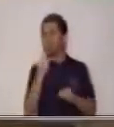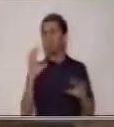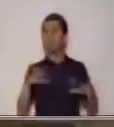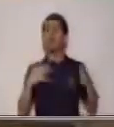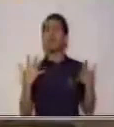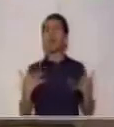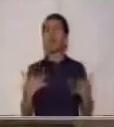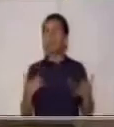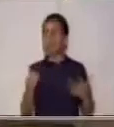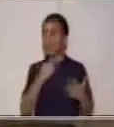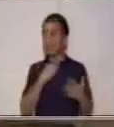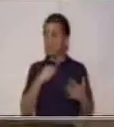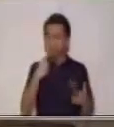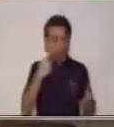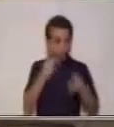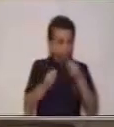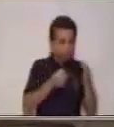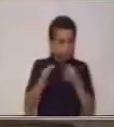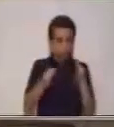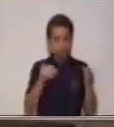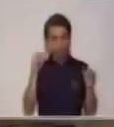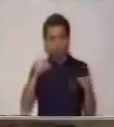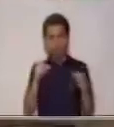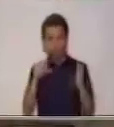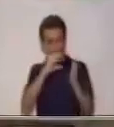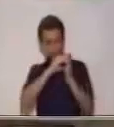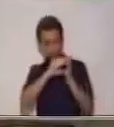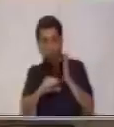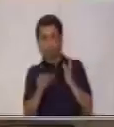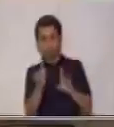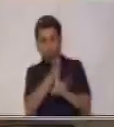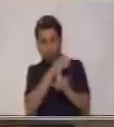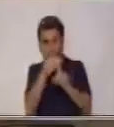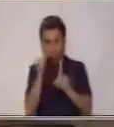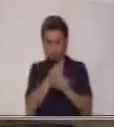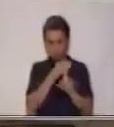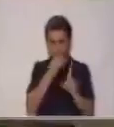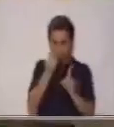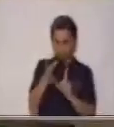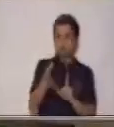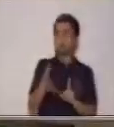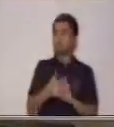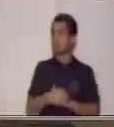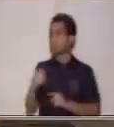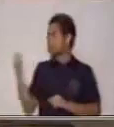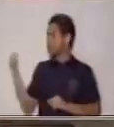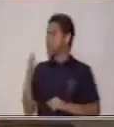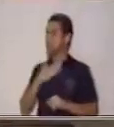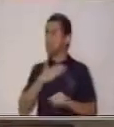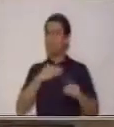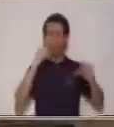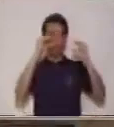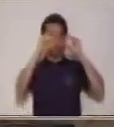tratando de transmitir en los textos persuasivos. Esta es la estructura de los textos en